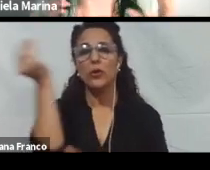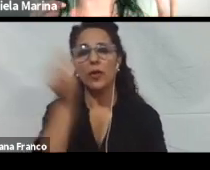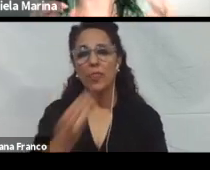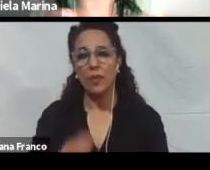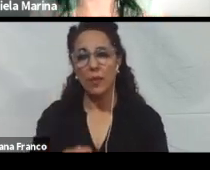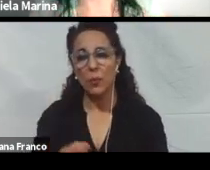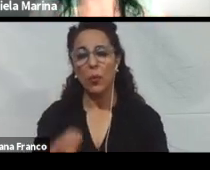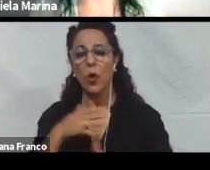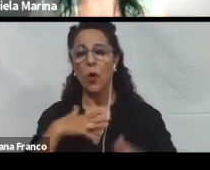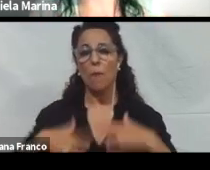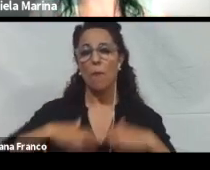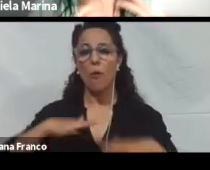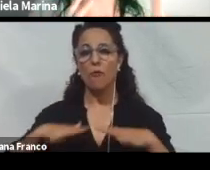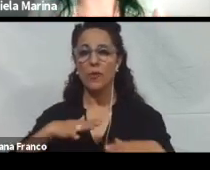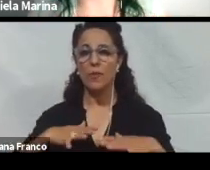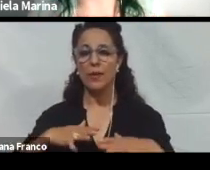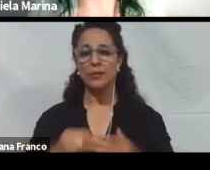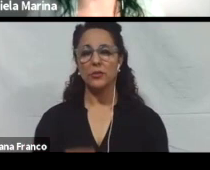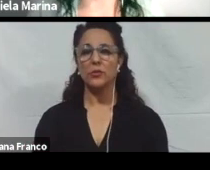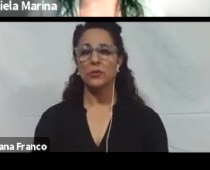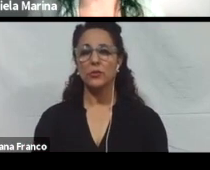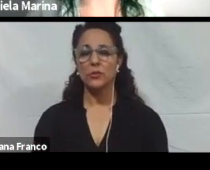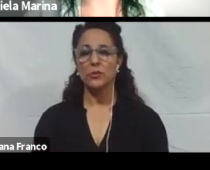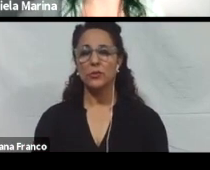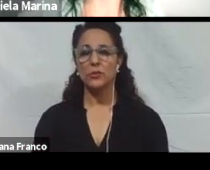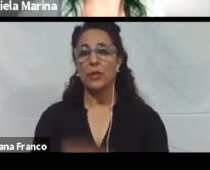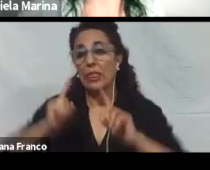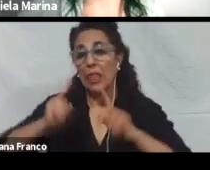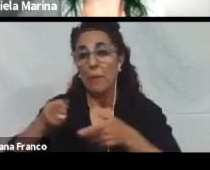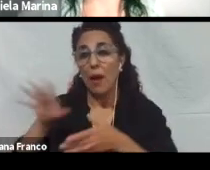movimientos, hasta objetos físicos también.